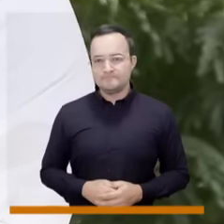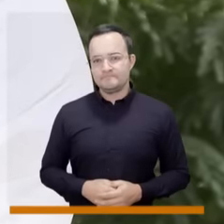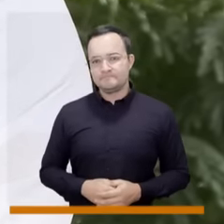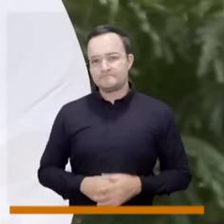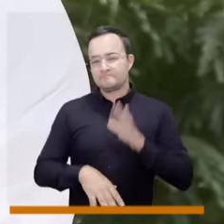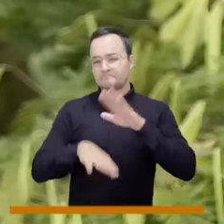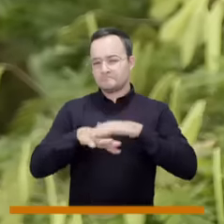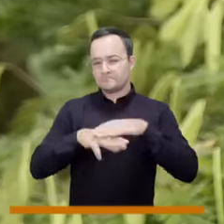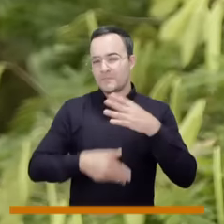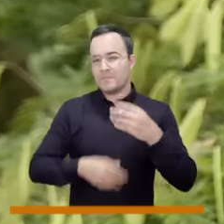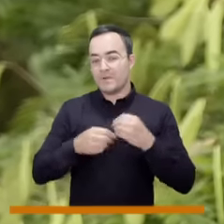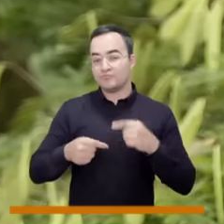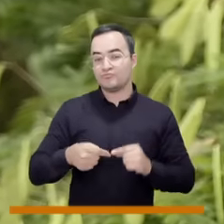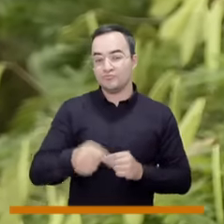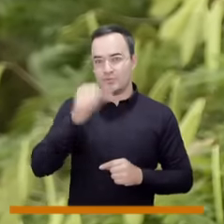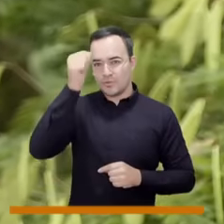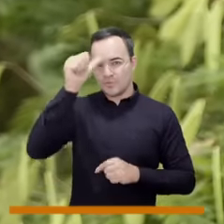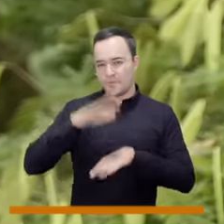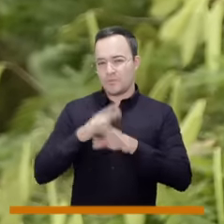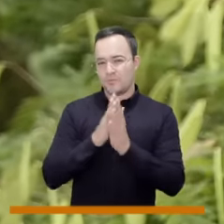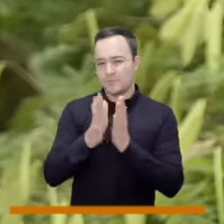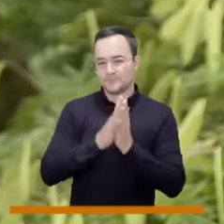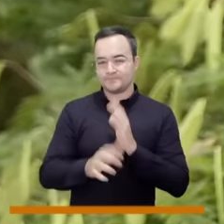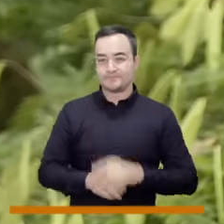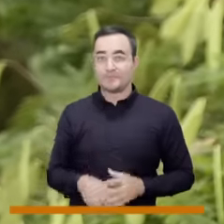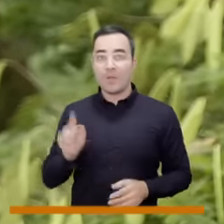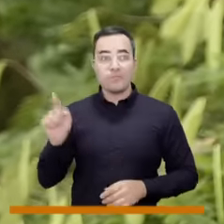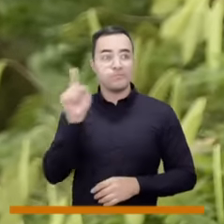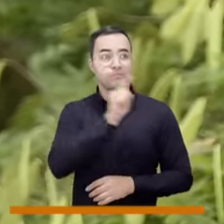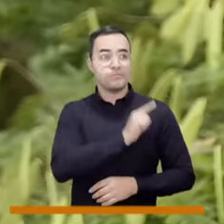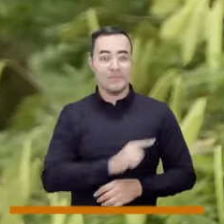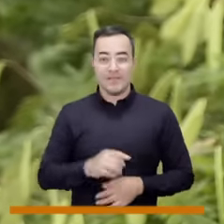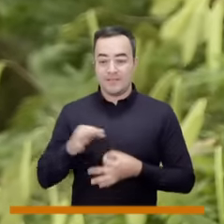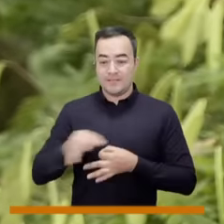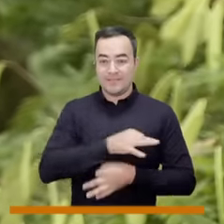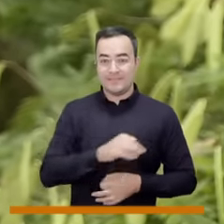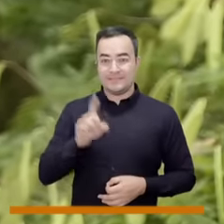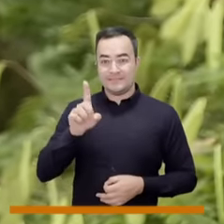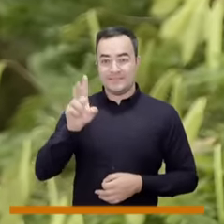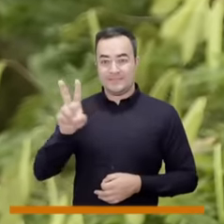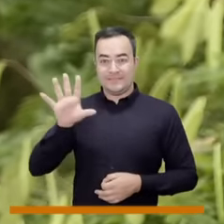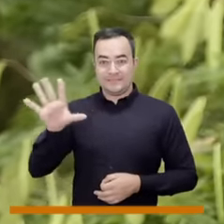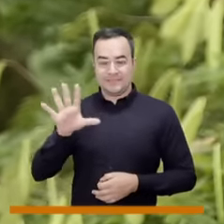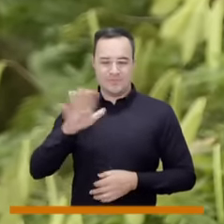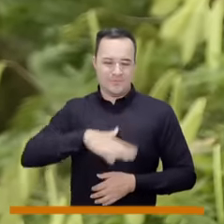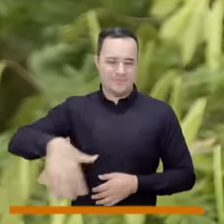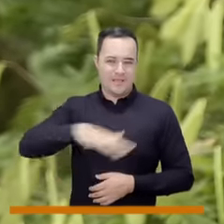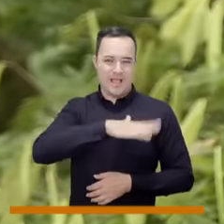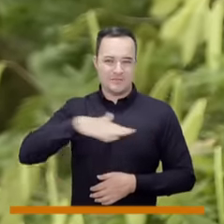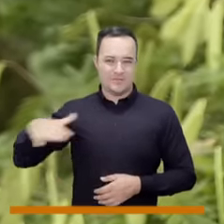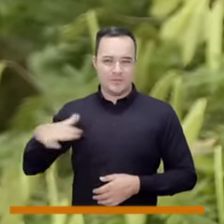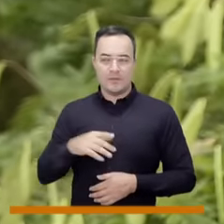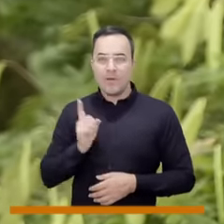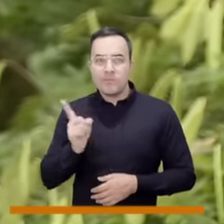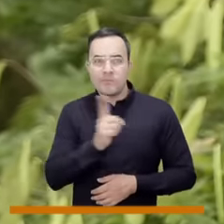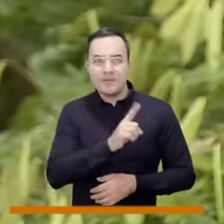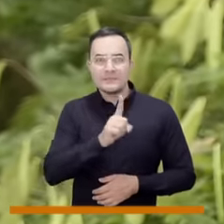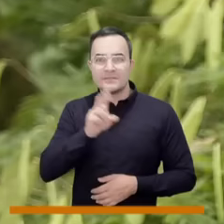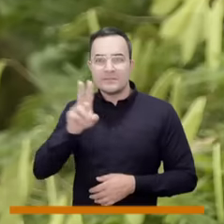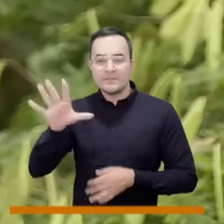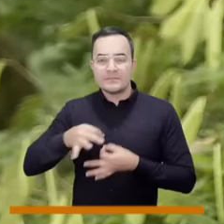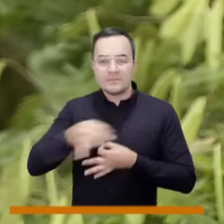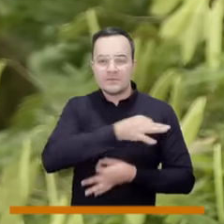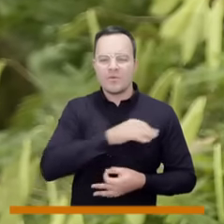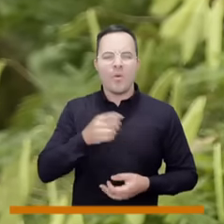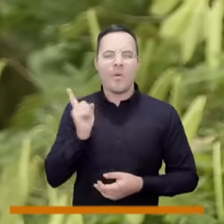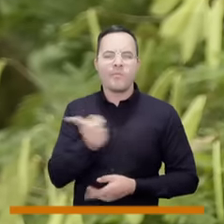lo que requiere nuestra vida. Otro dato importante para este próximo domingo, en los 125 municipios